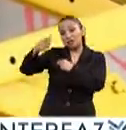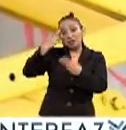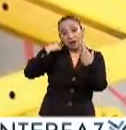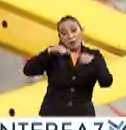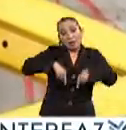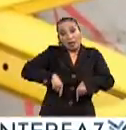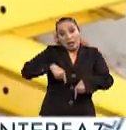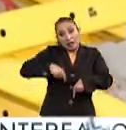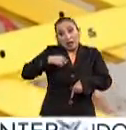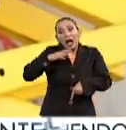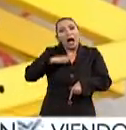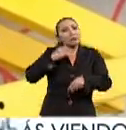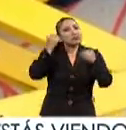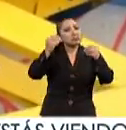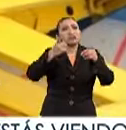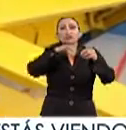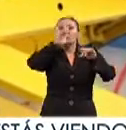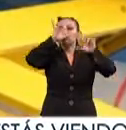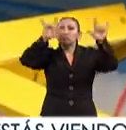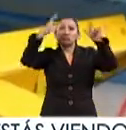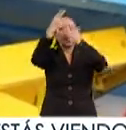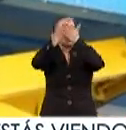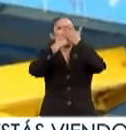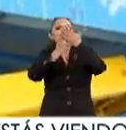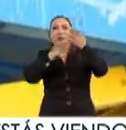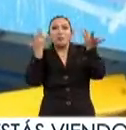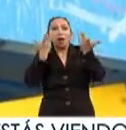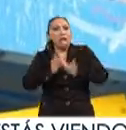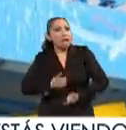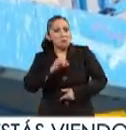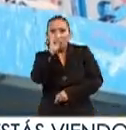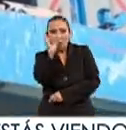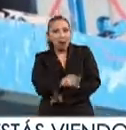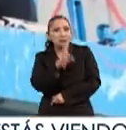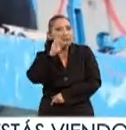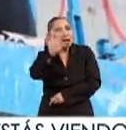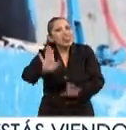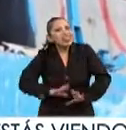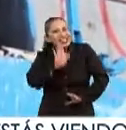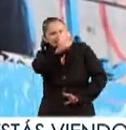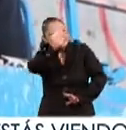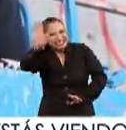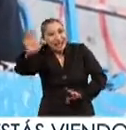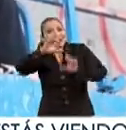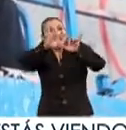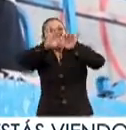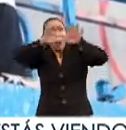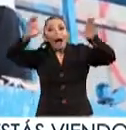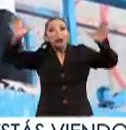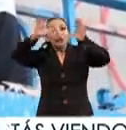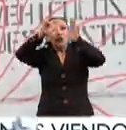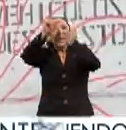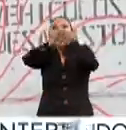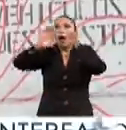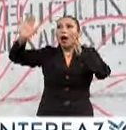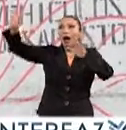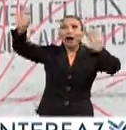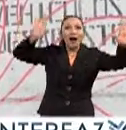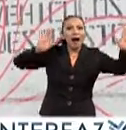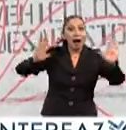sé que hay tantas piezas que no los van a decepcionar desde el estilo del artista el tamaño hasta los espacios